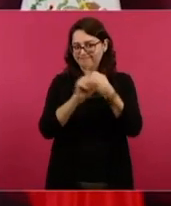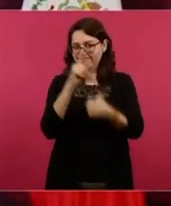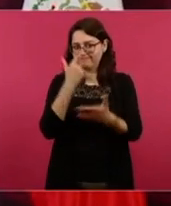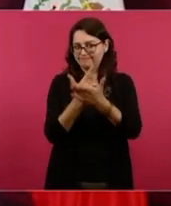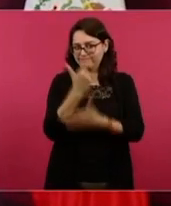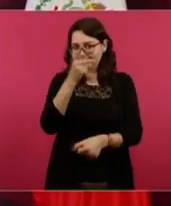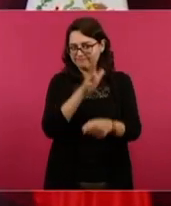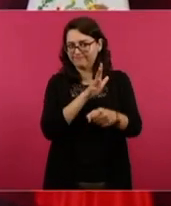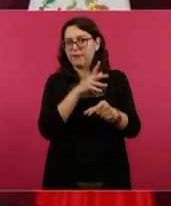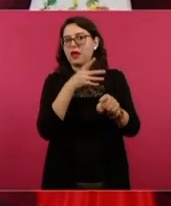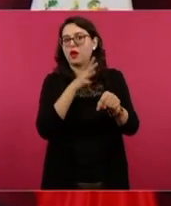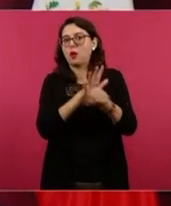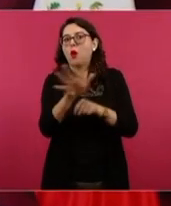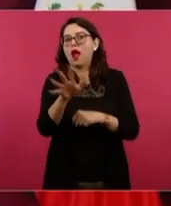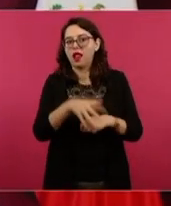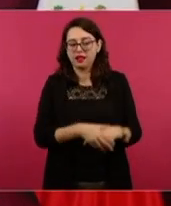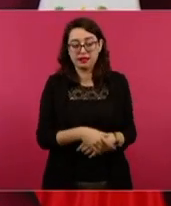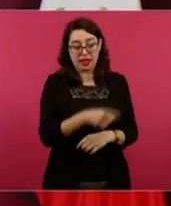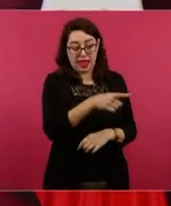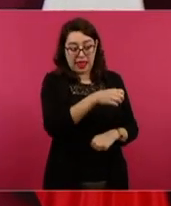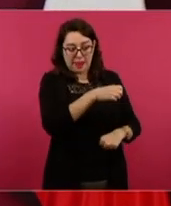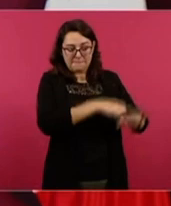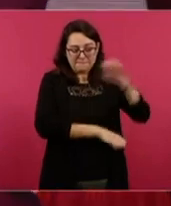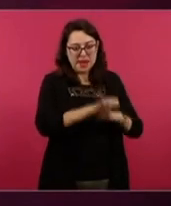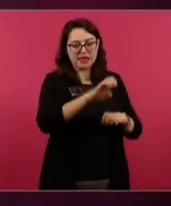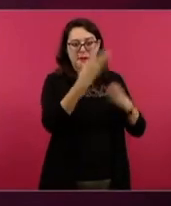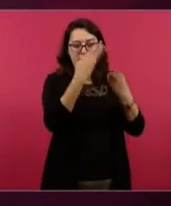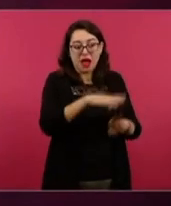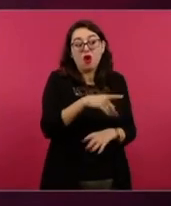inconformes porque